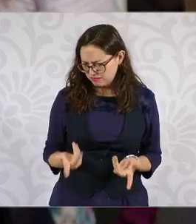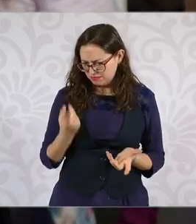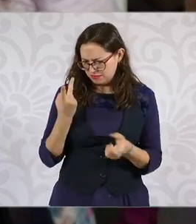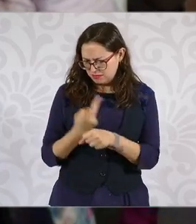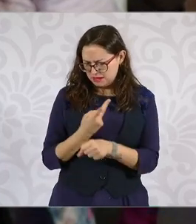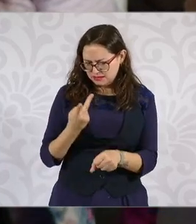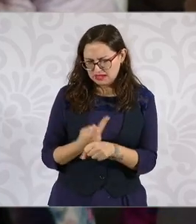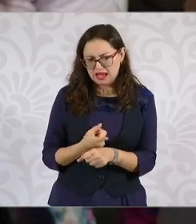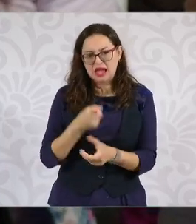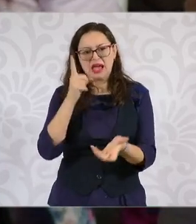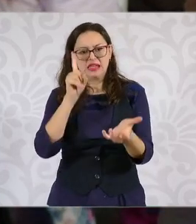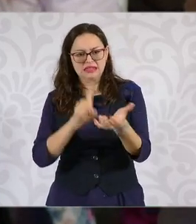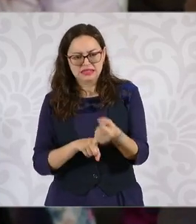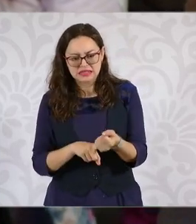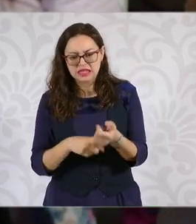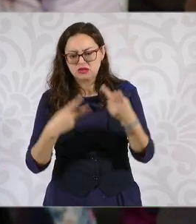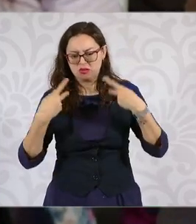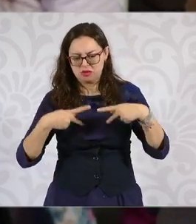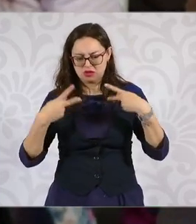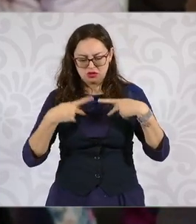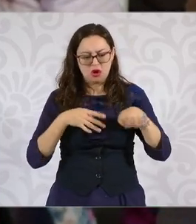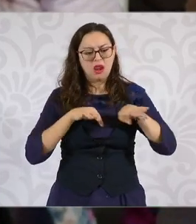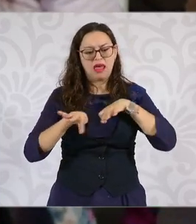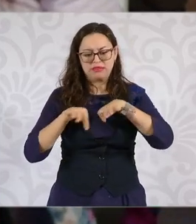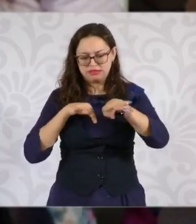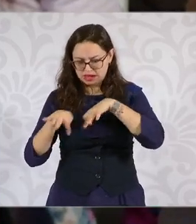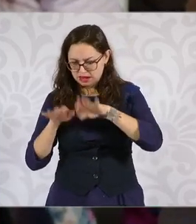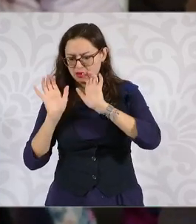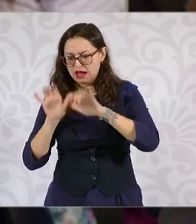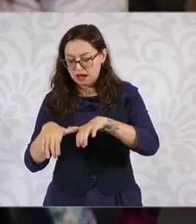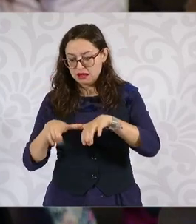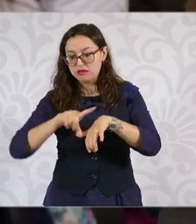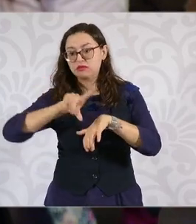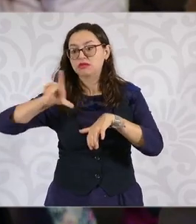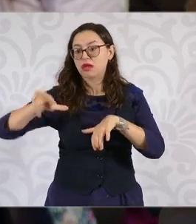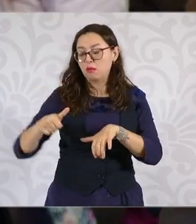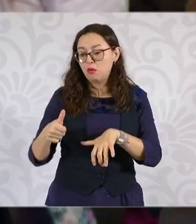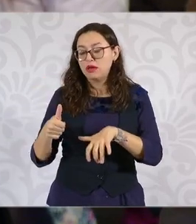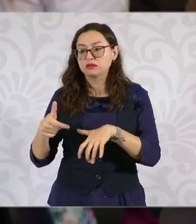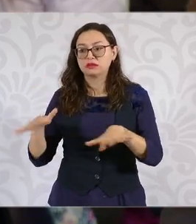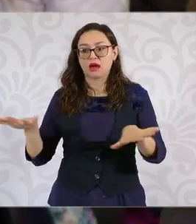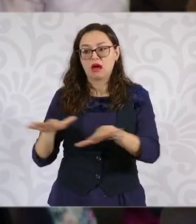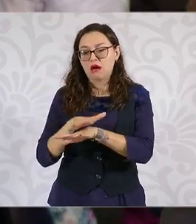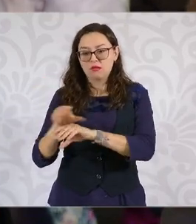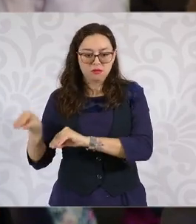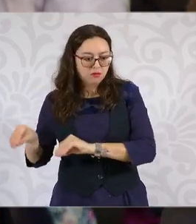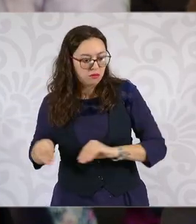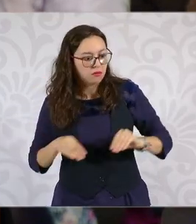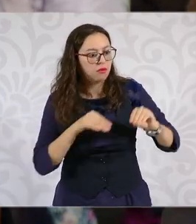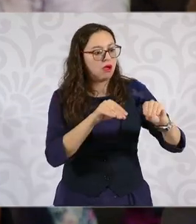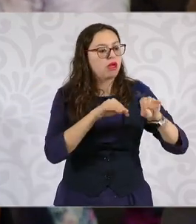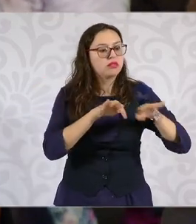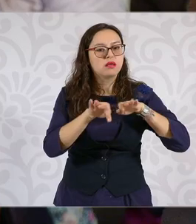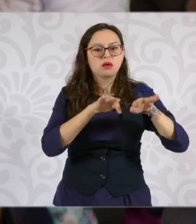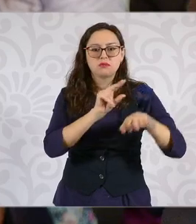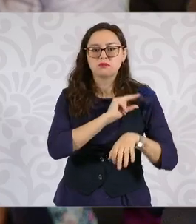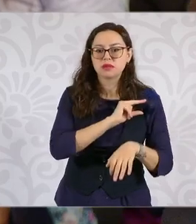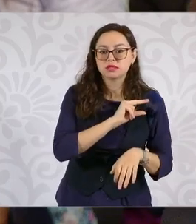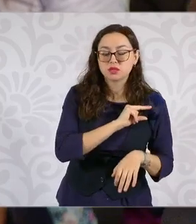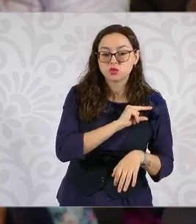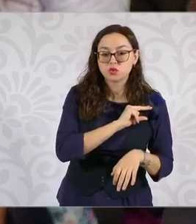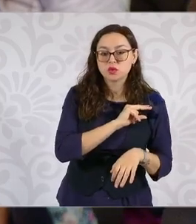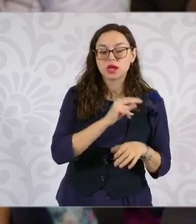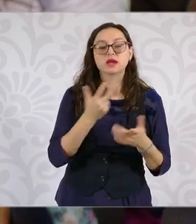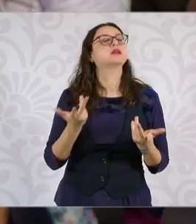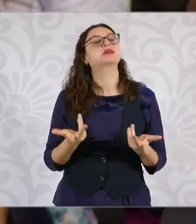esta dependencia se fueron a trabajar a una empresa proveedora de servicios de asesoría financiera, porque la Suprema Corte de Justicia de la